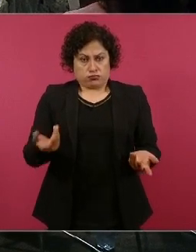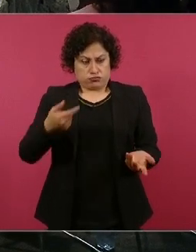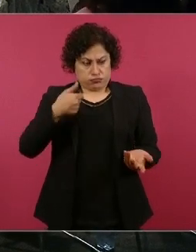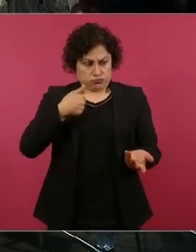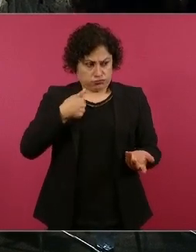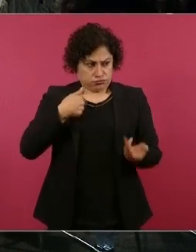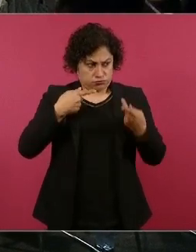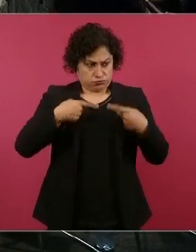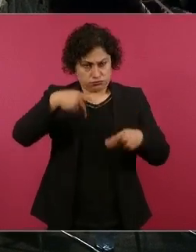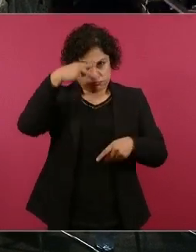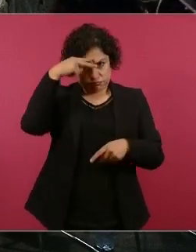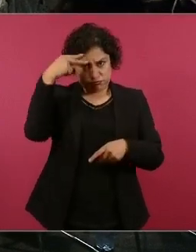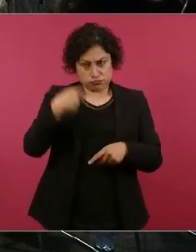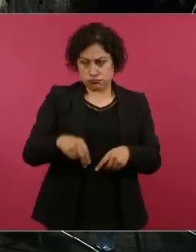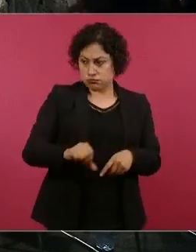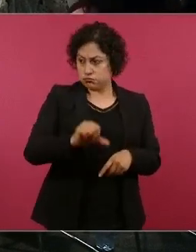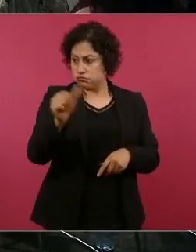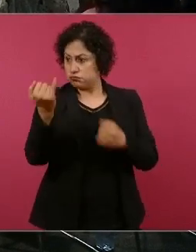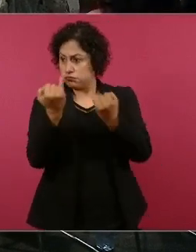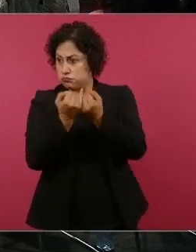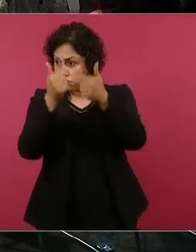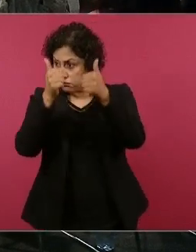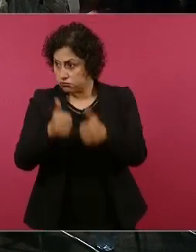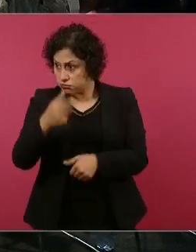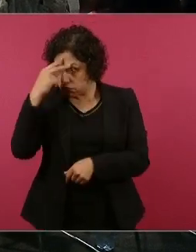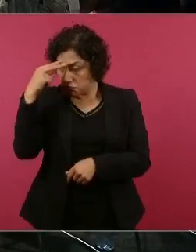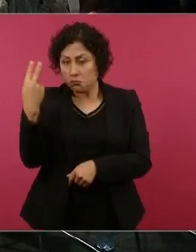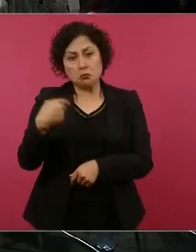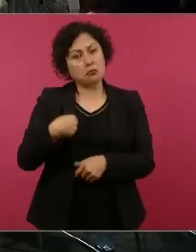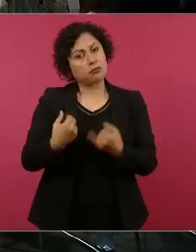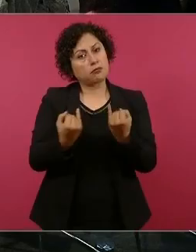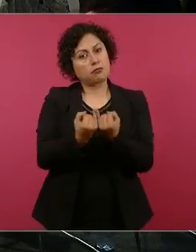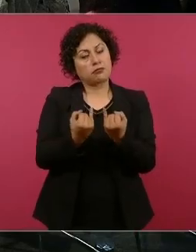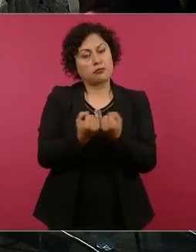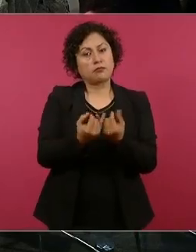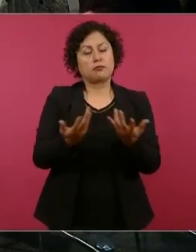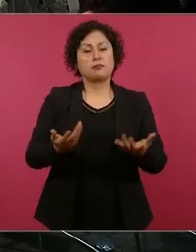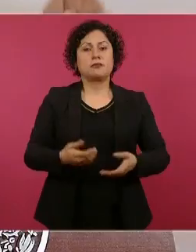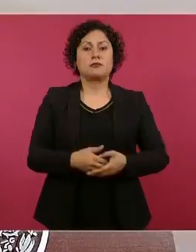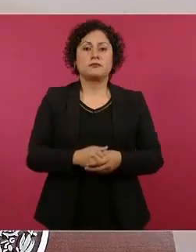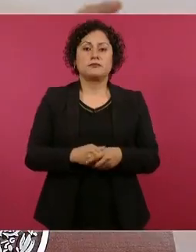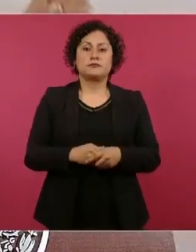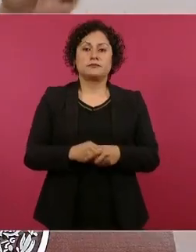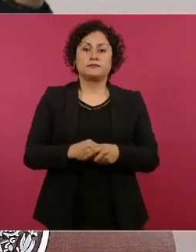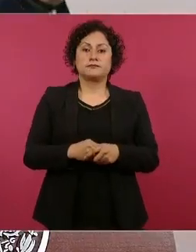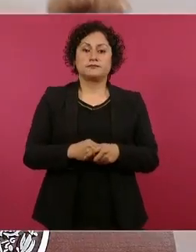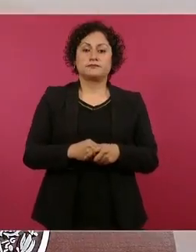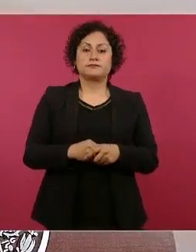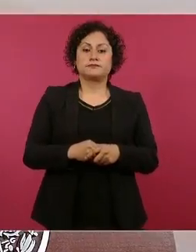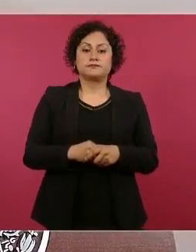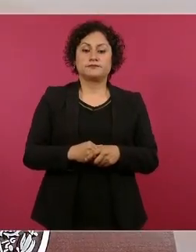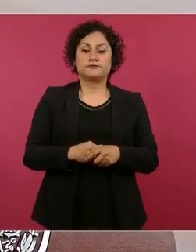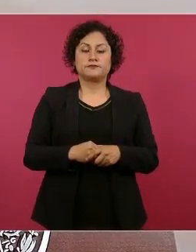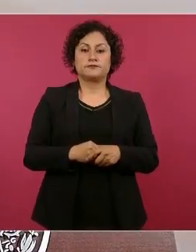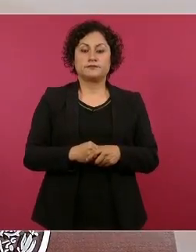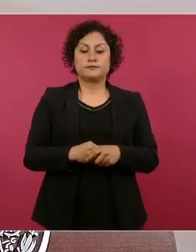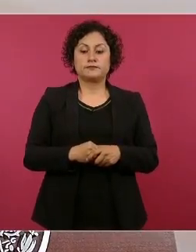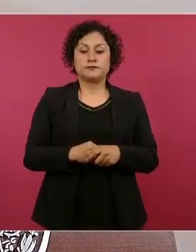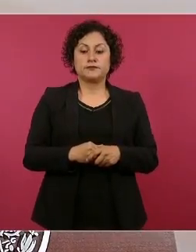porque están con esa idea.